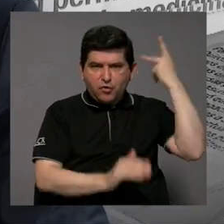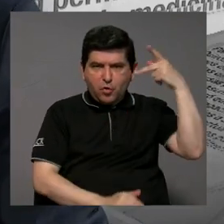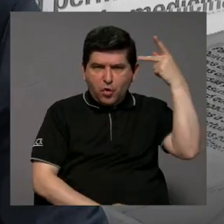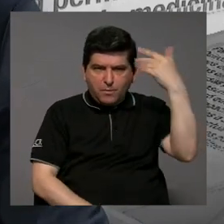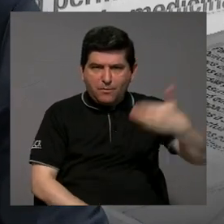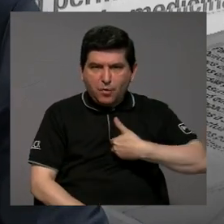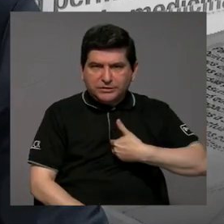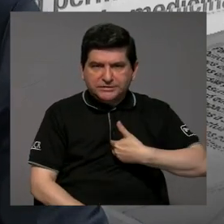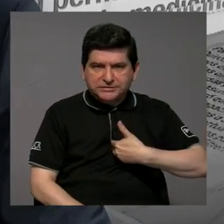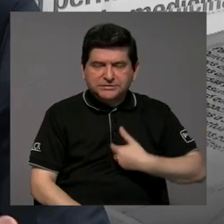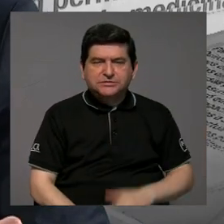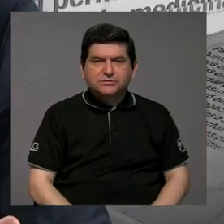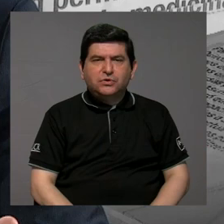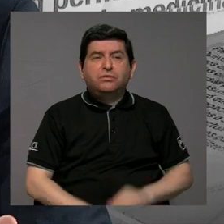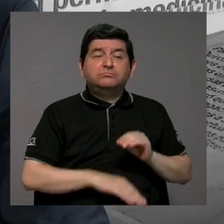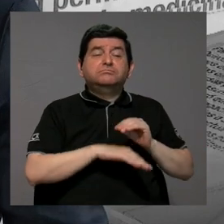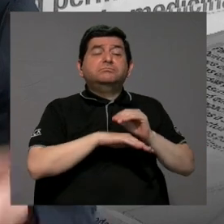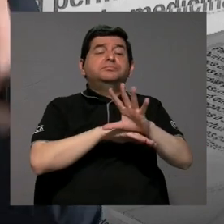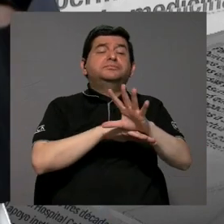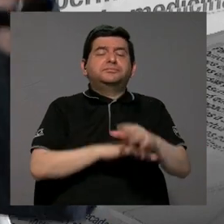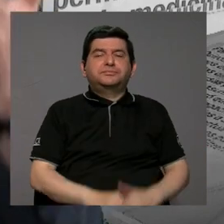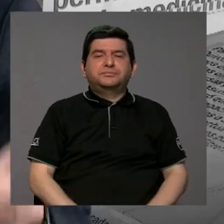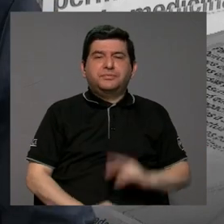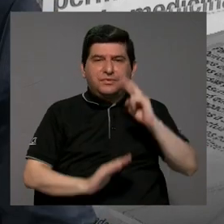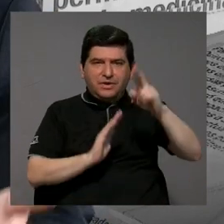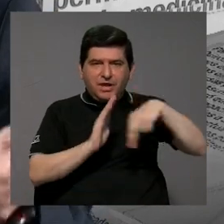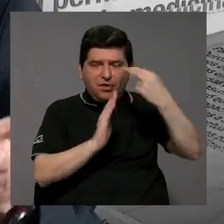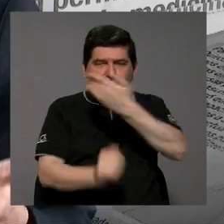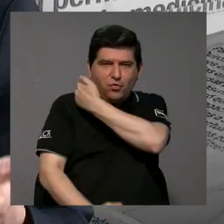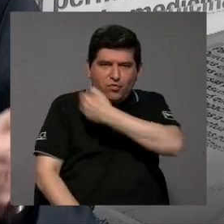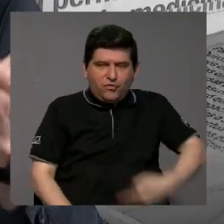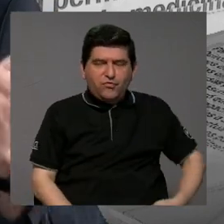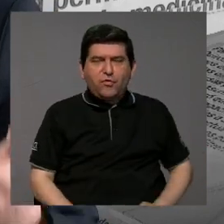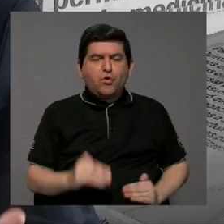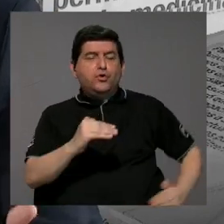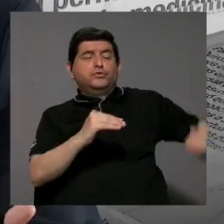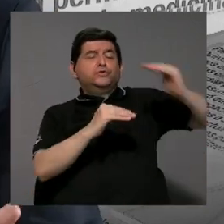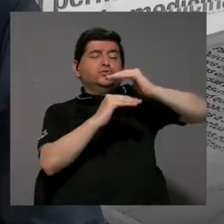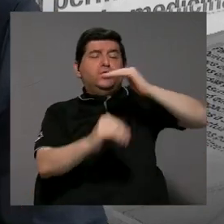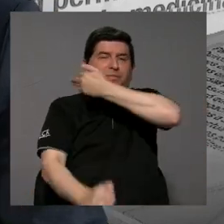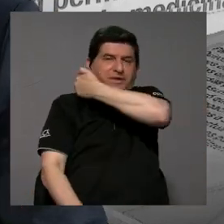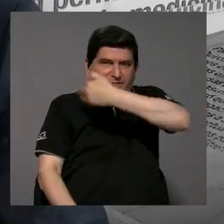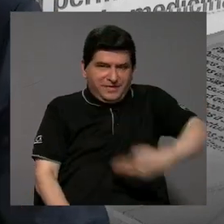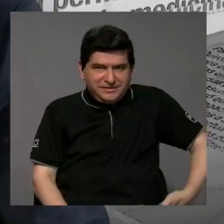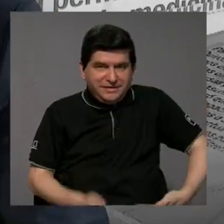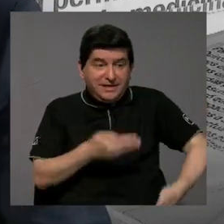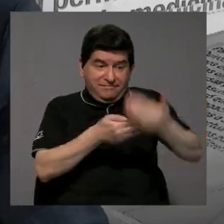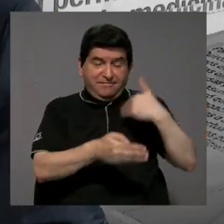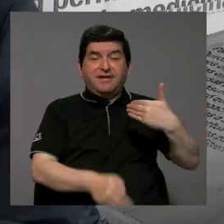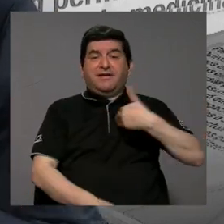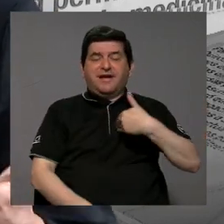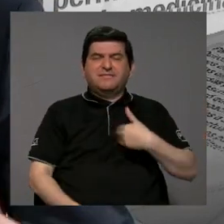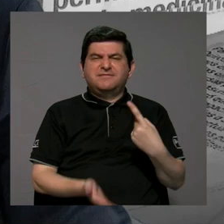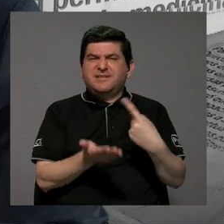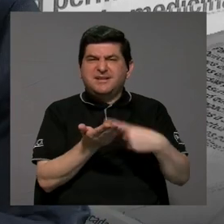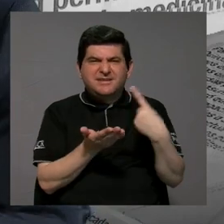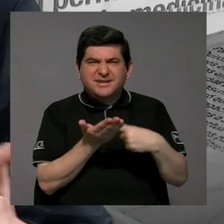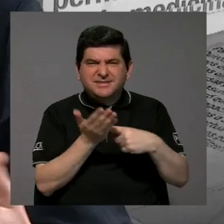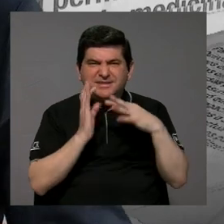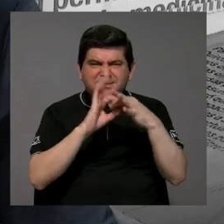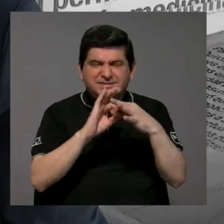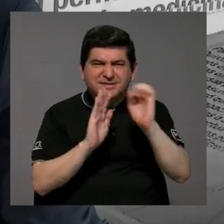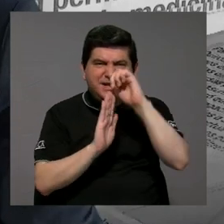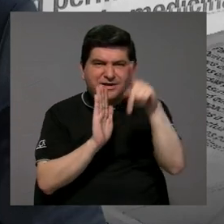político, mucho inspirado en ese rol presidencial, que era un superpresidencialismo el que teníamos. Entonces, las discusiones